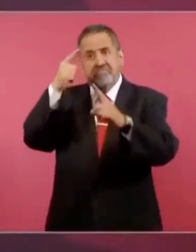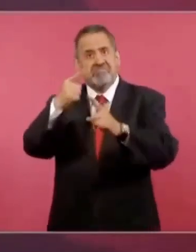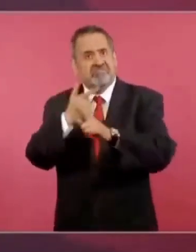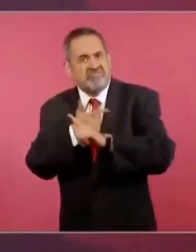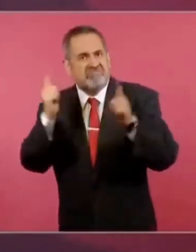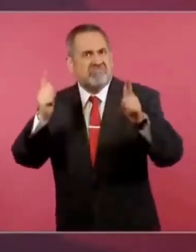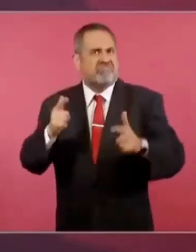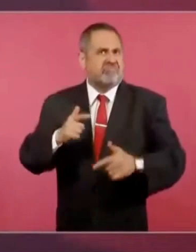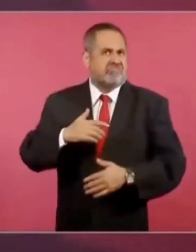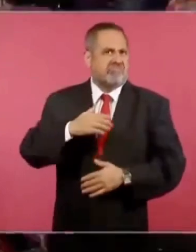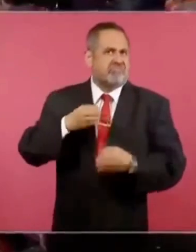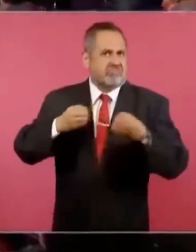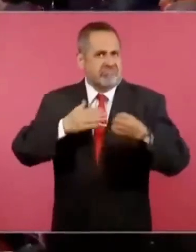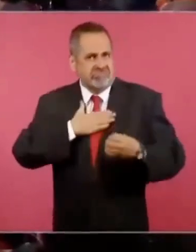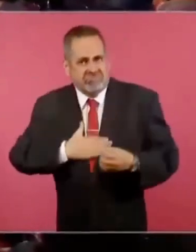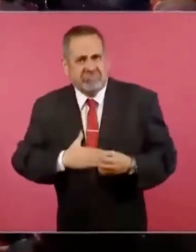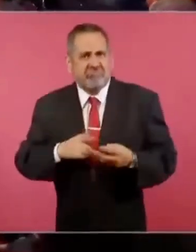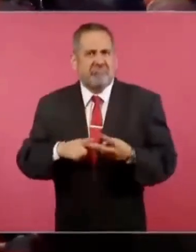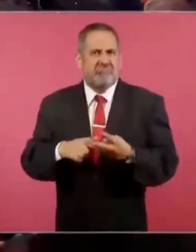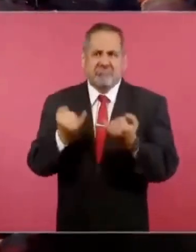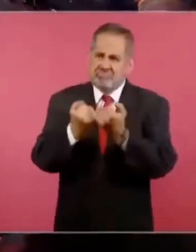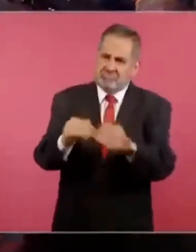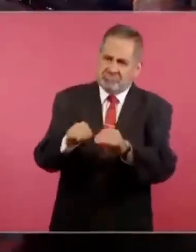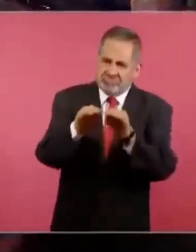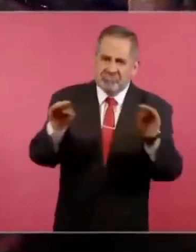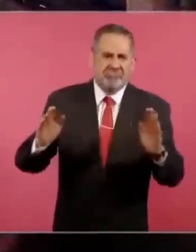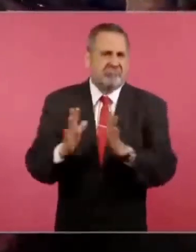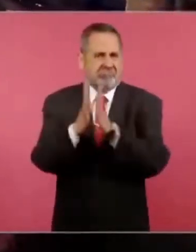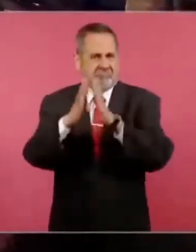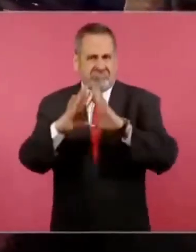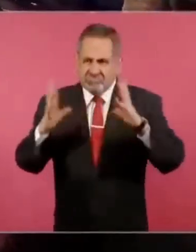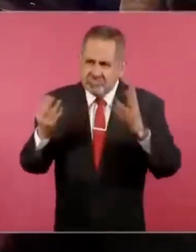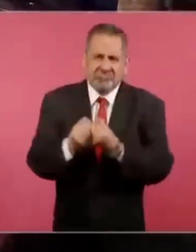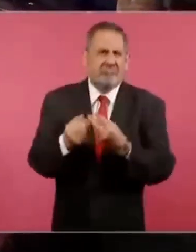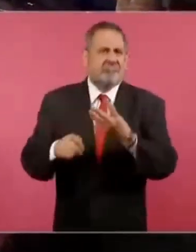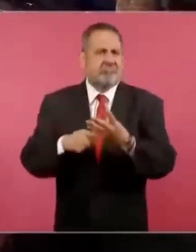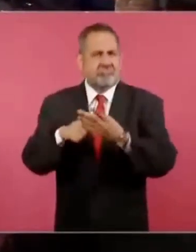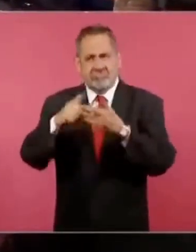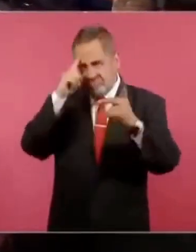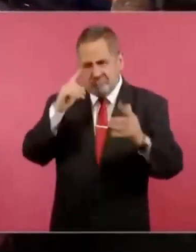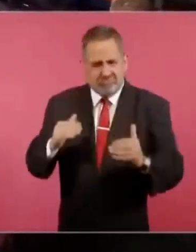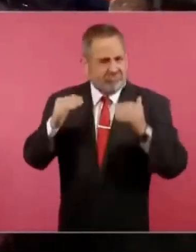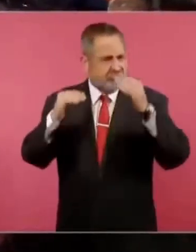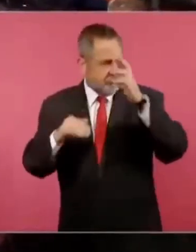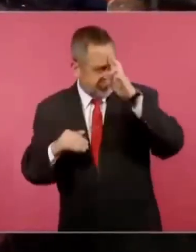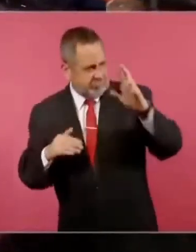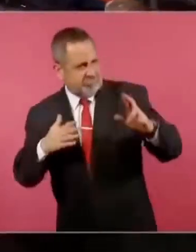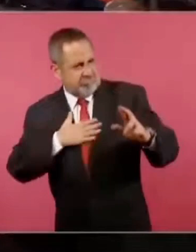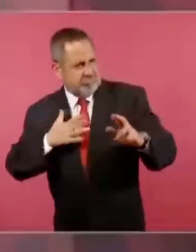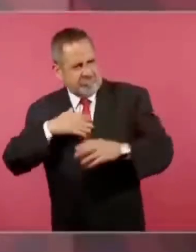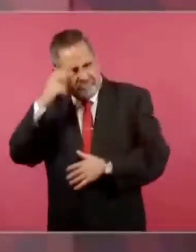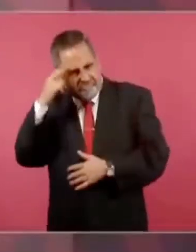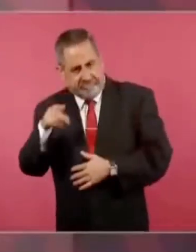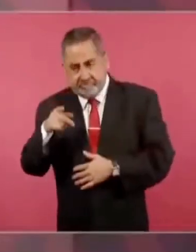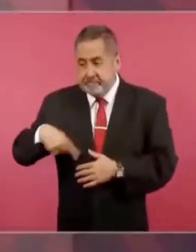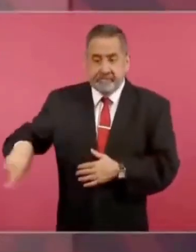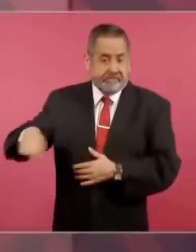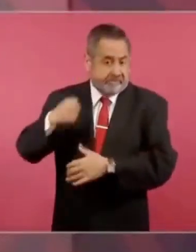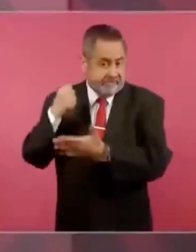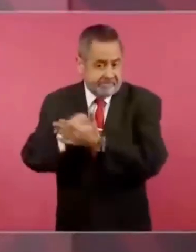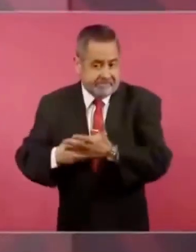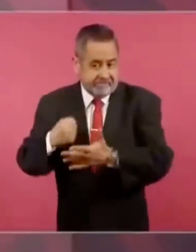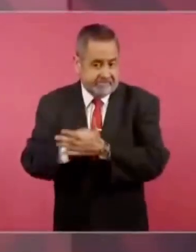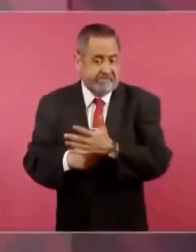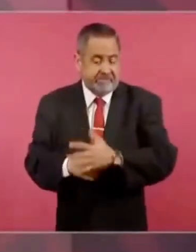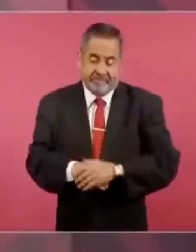la justicia, por la democracia, por la soberanía. Y son también muy